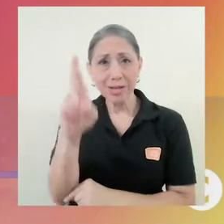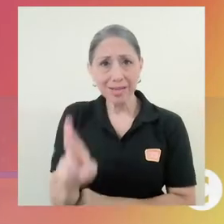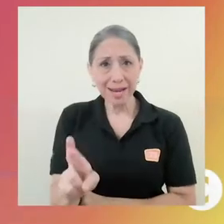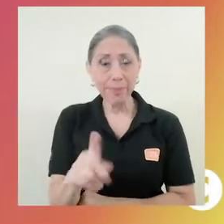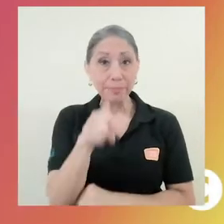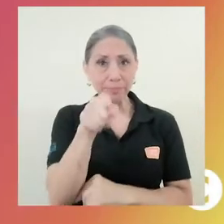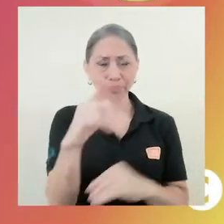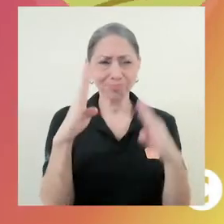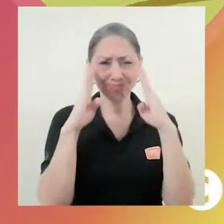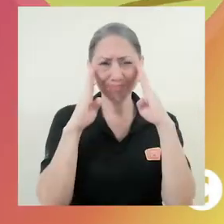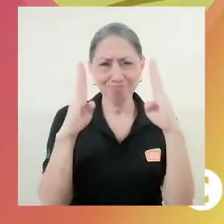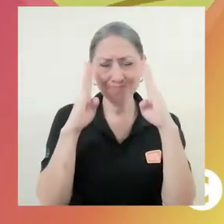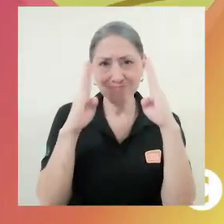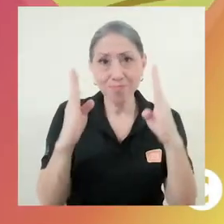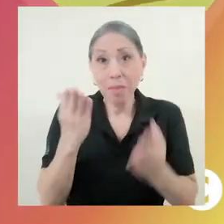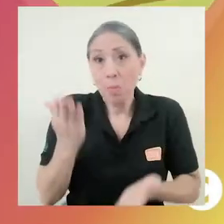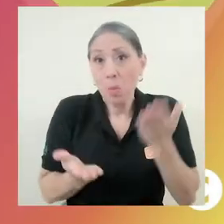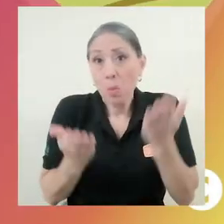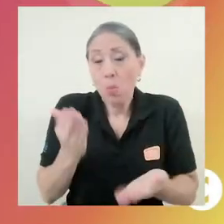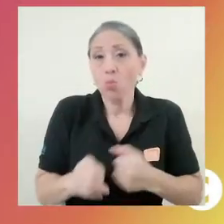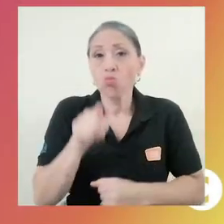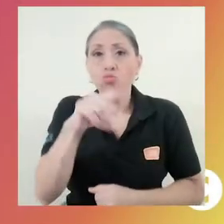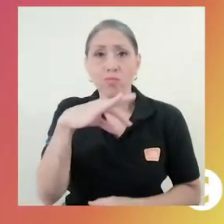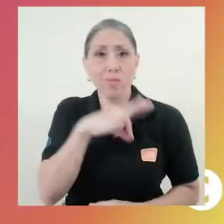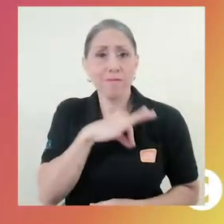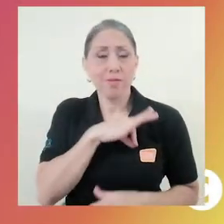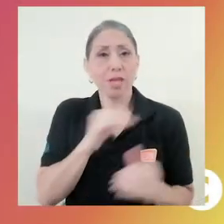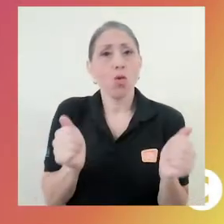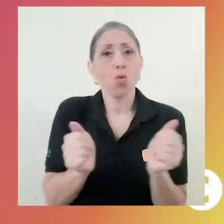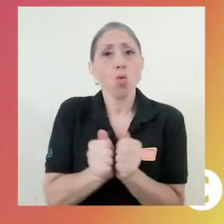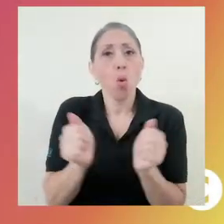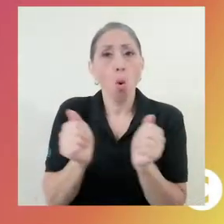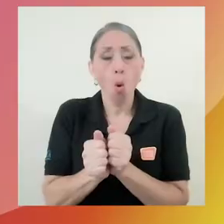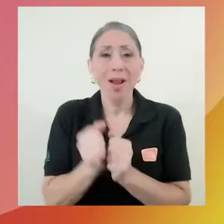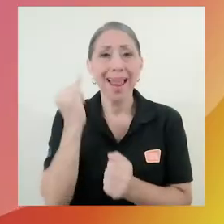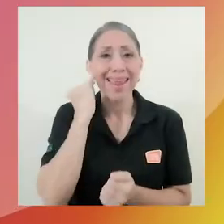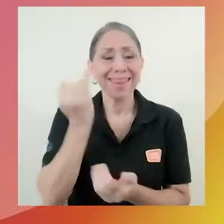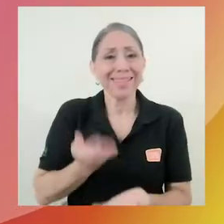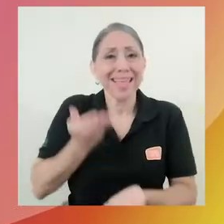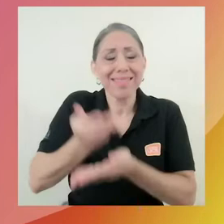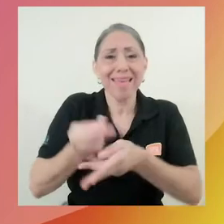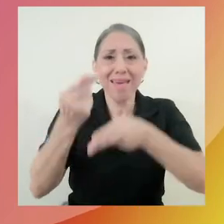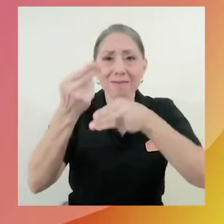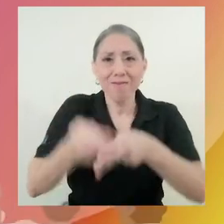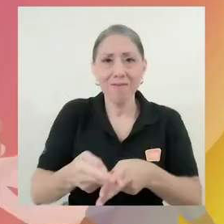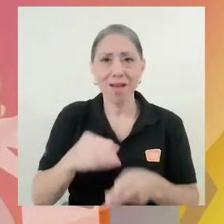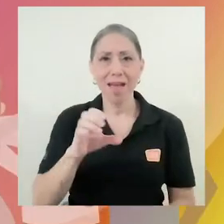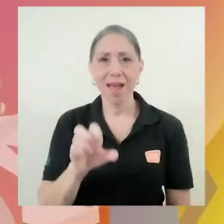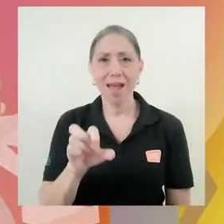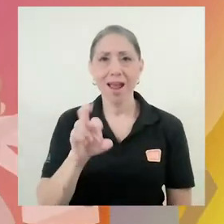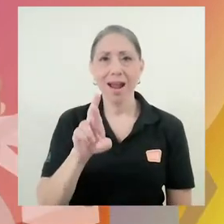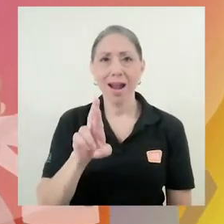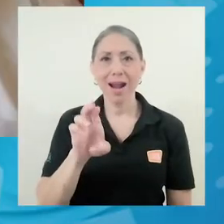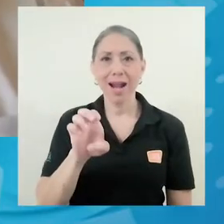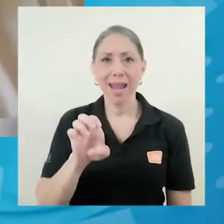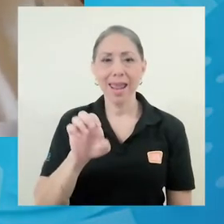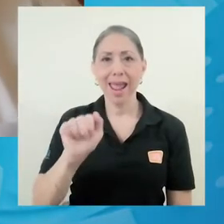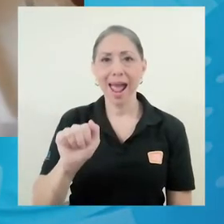Entonces preste mucha atención porque usted podría haberse beneficiado con la iniciativa denominada CREASE.